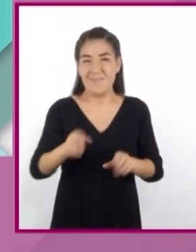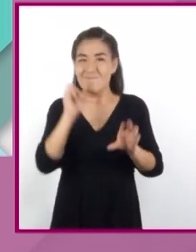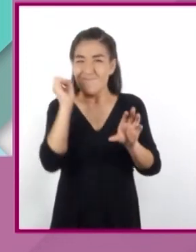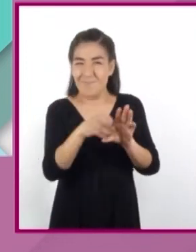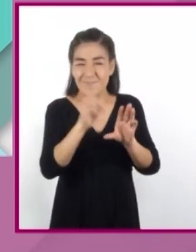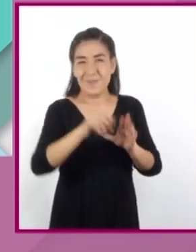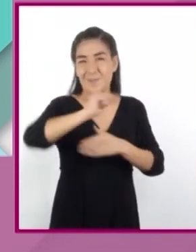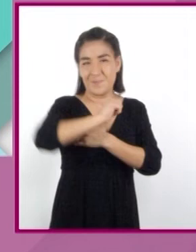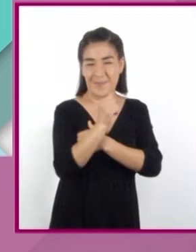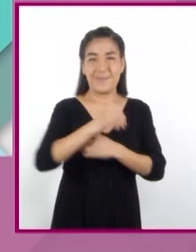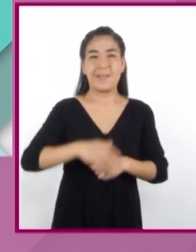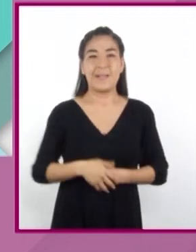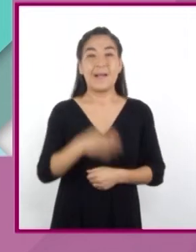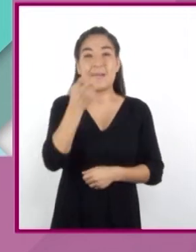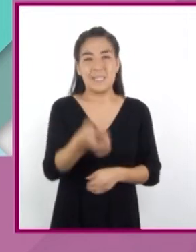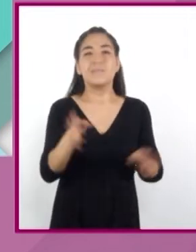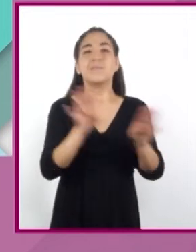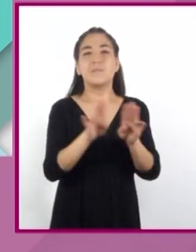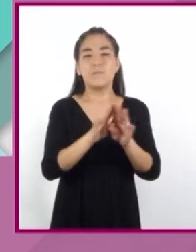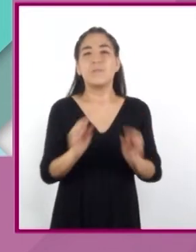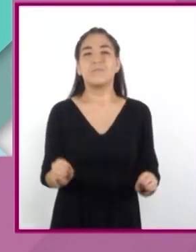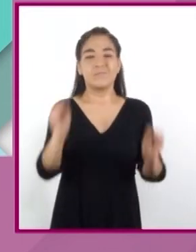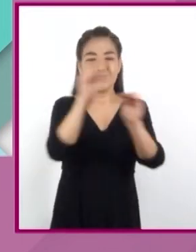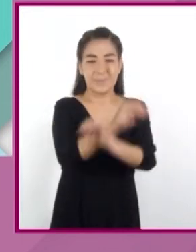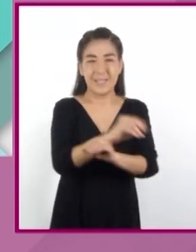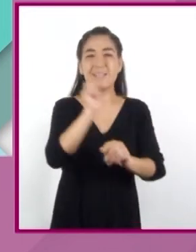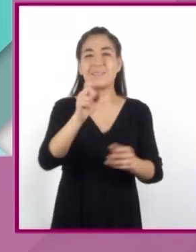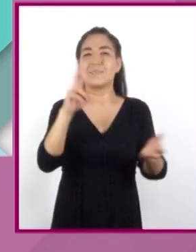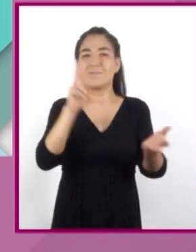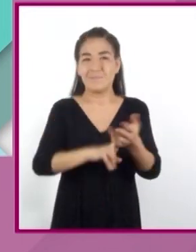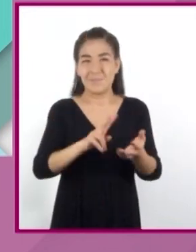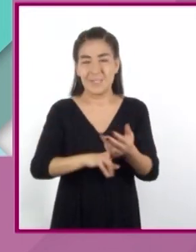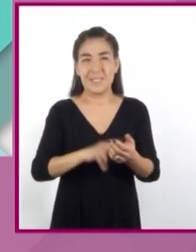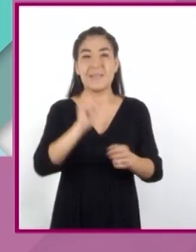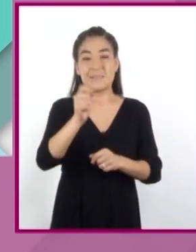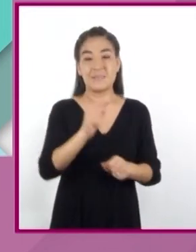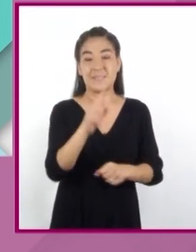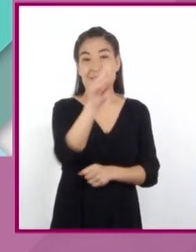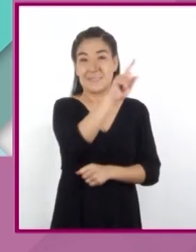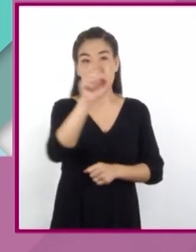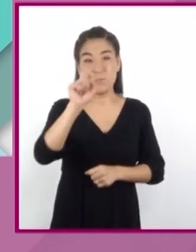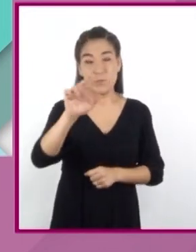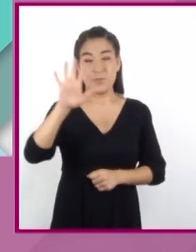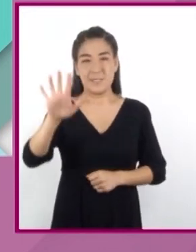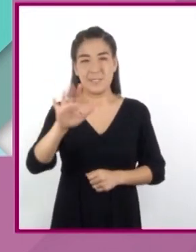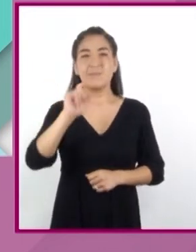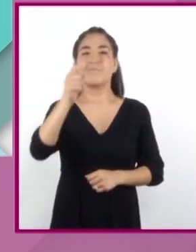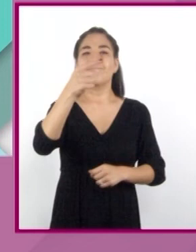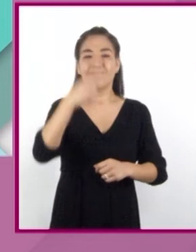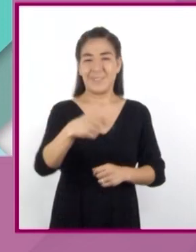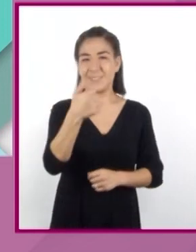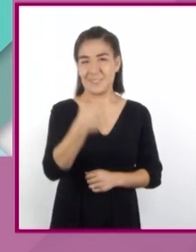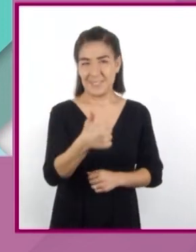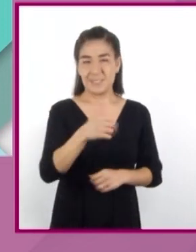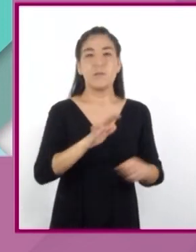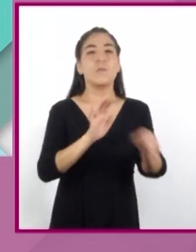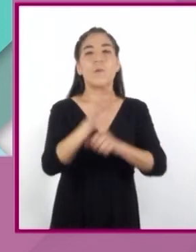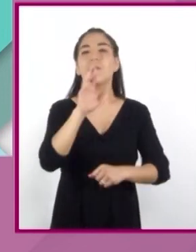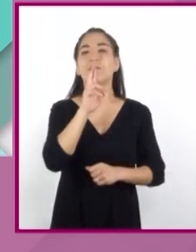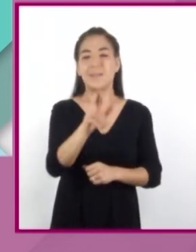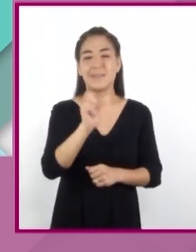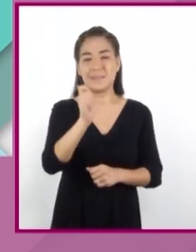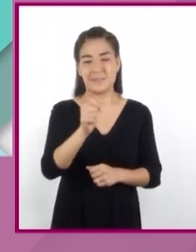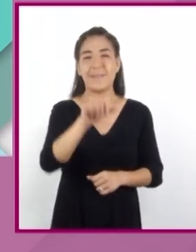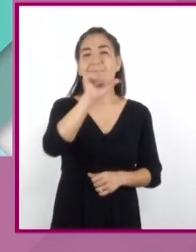Así, tenemos que sustituir en la fórmula y obtenemos 100.5 entre 6, lo que resulta en